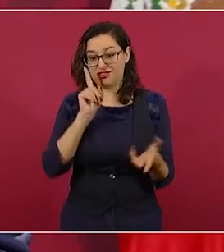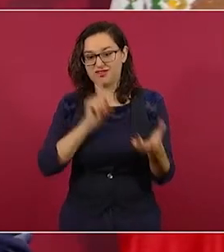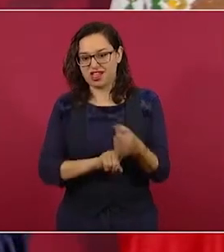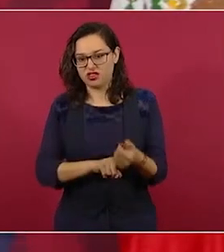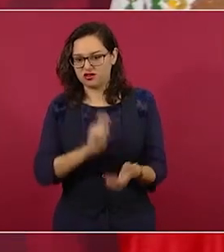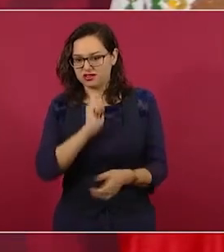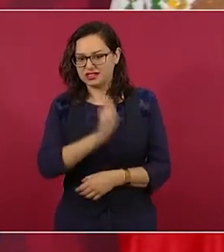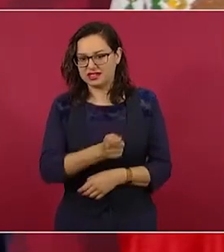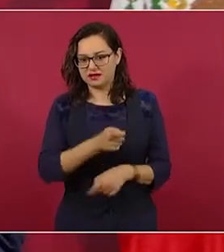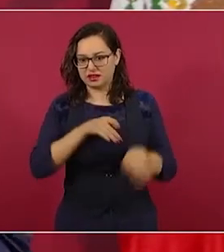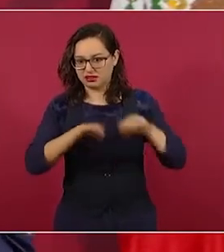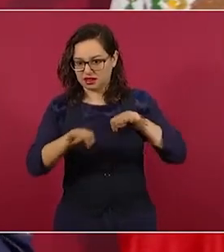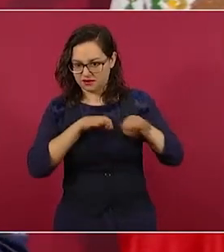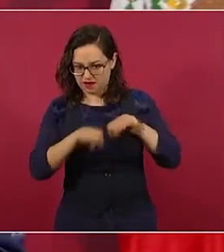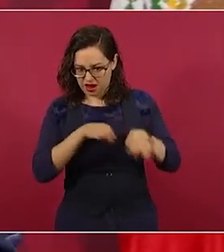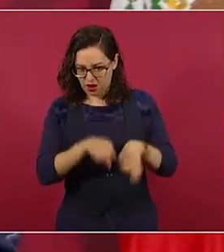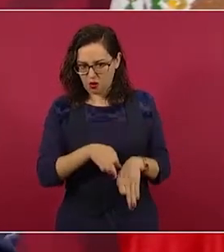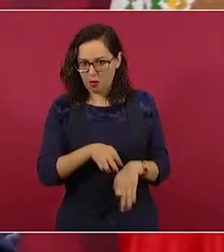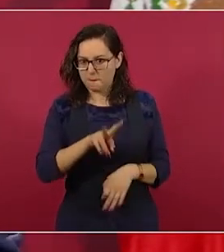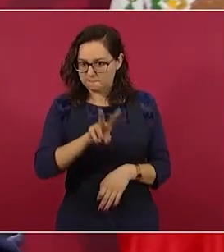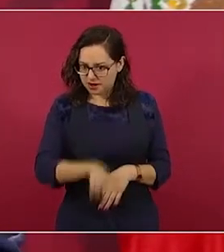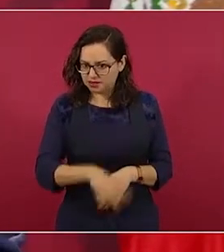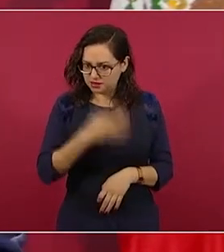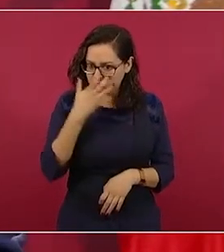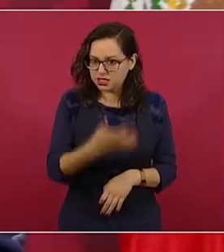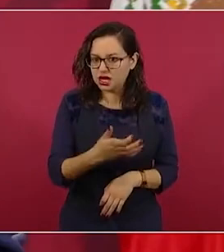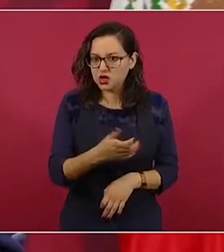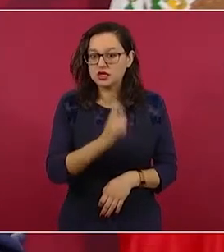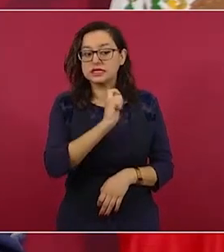que eso se puede lograr.